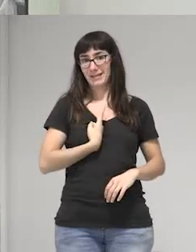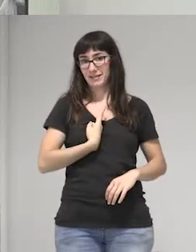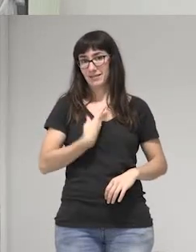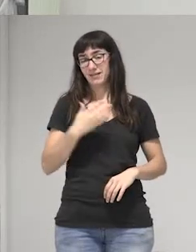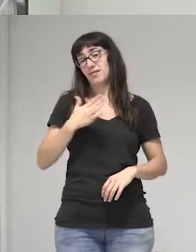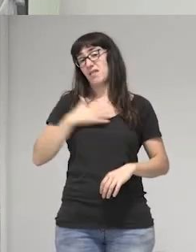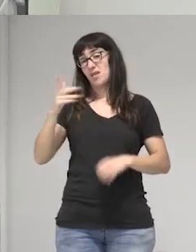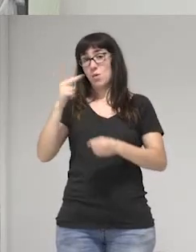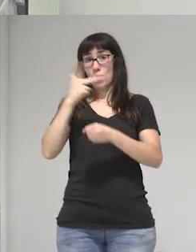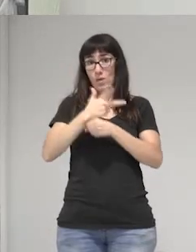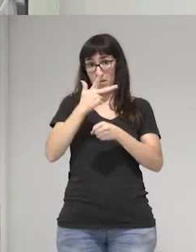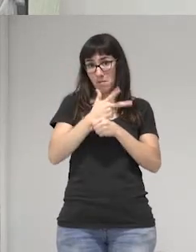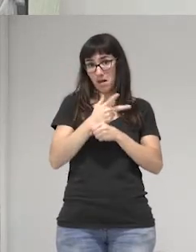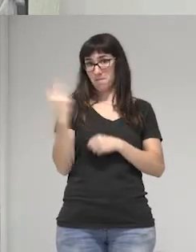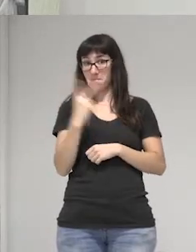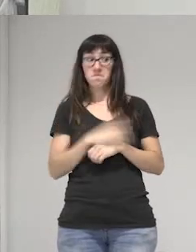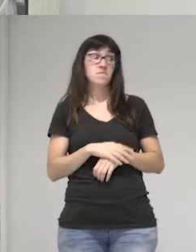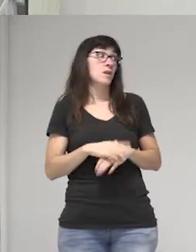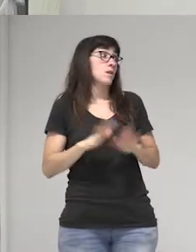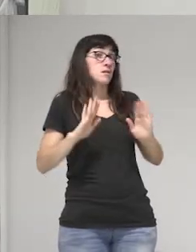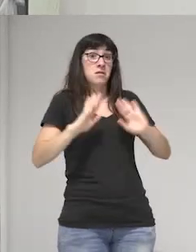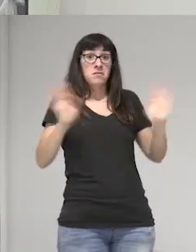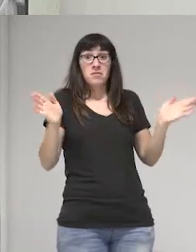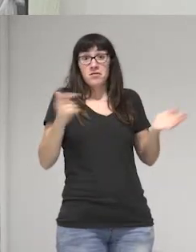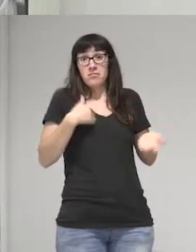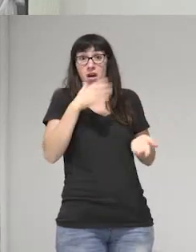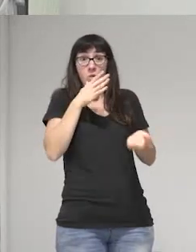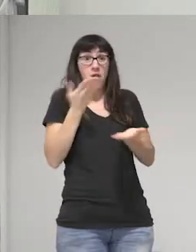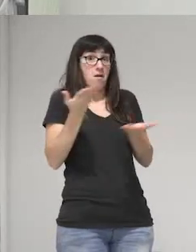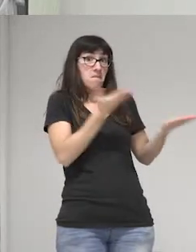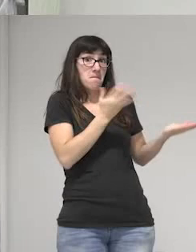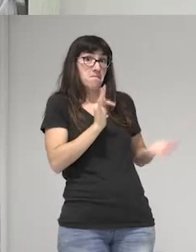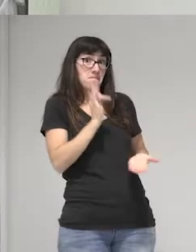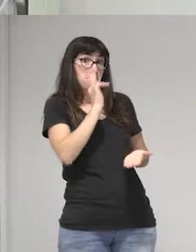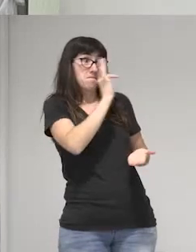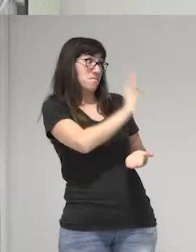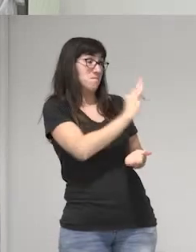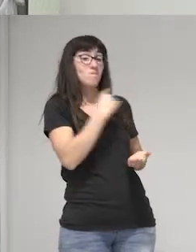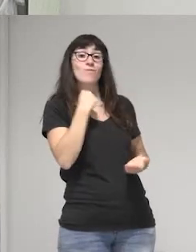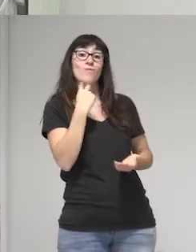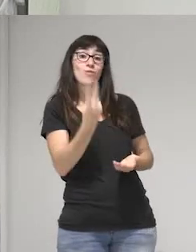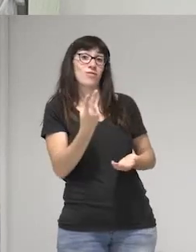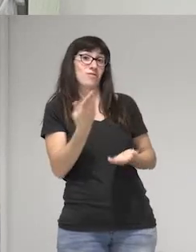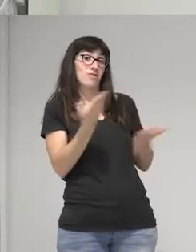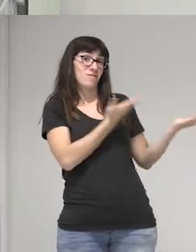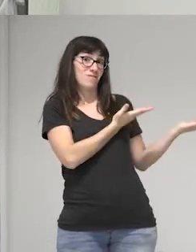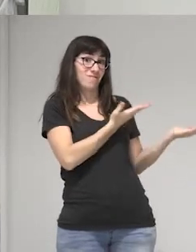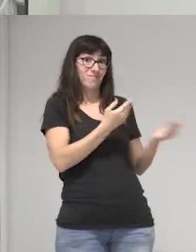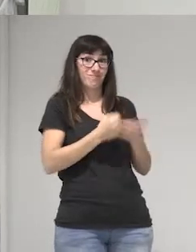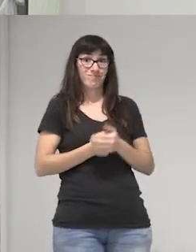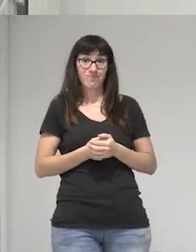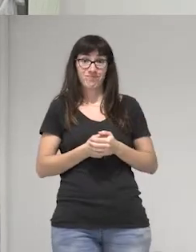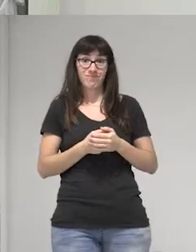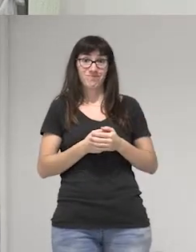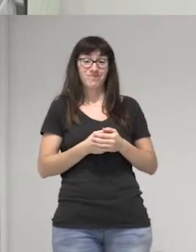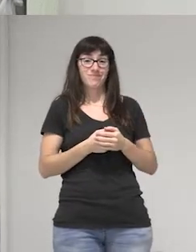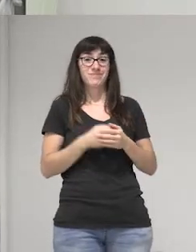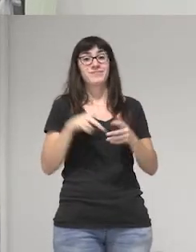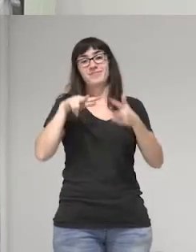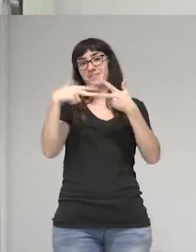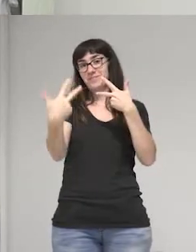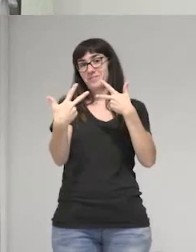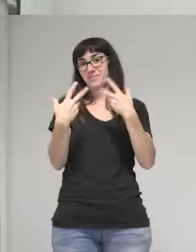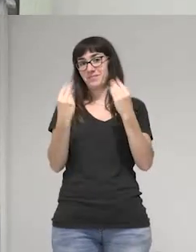Y bueno, por mi parte nada más, os paso ya la voz, la palabra y continuáis. Mía Esquerra.